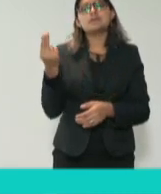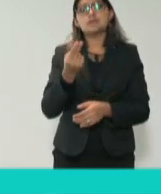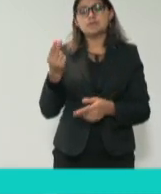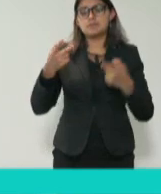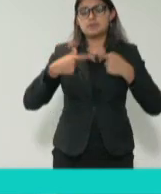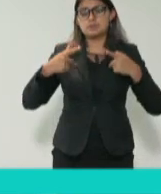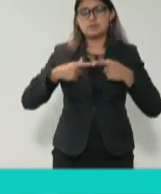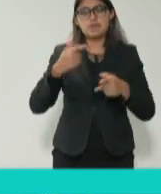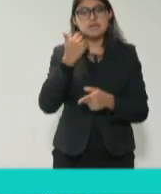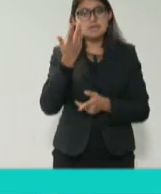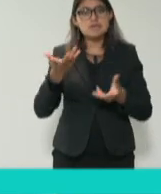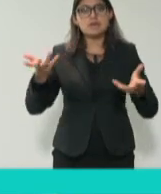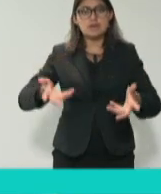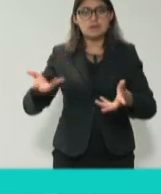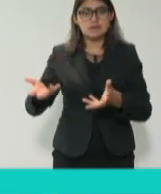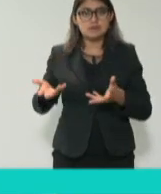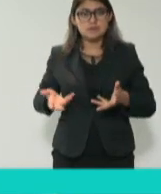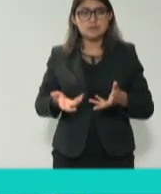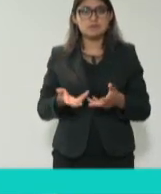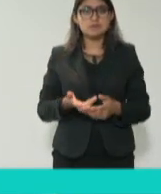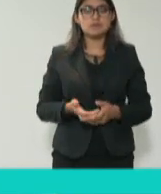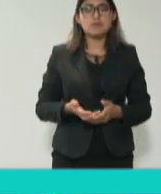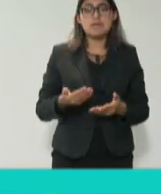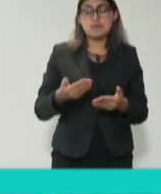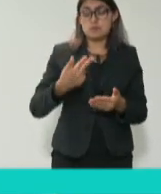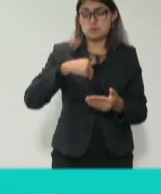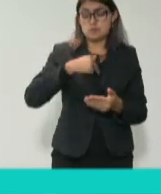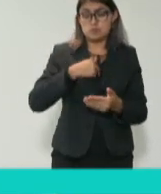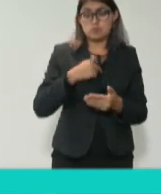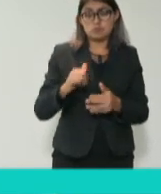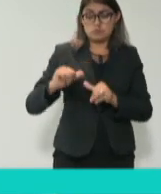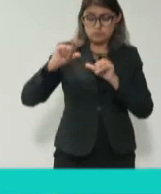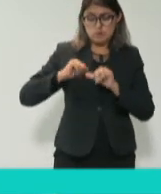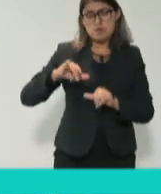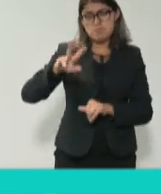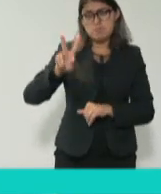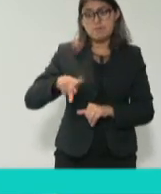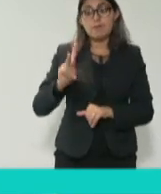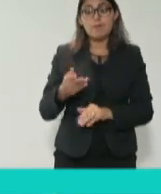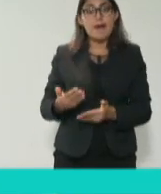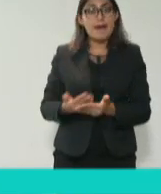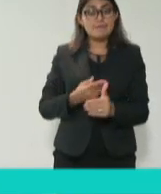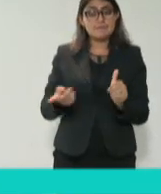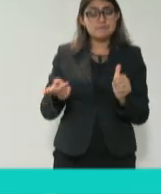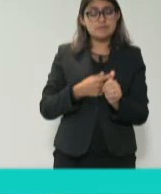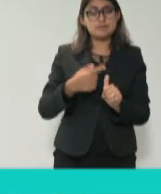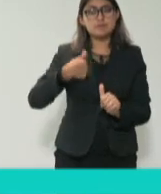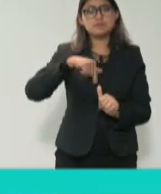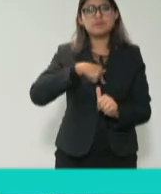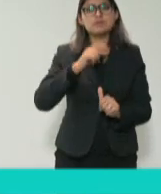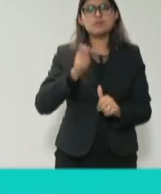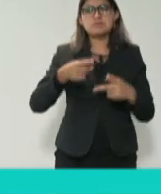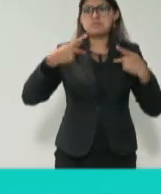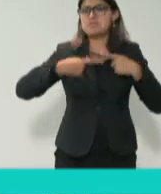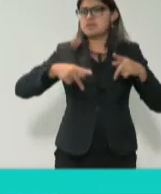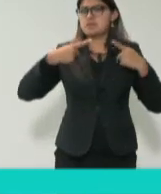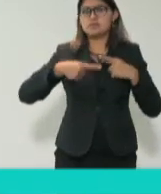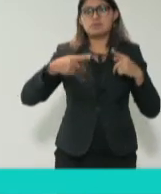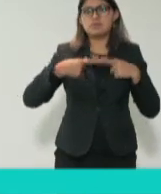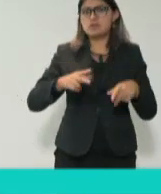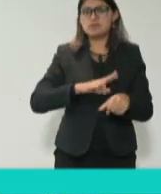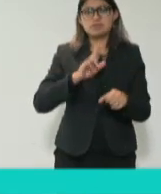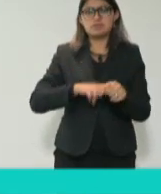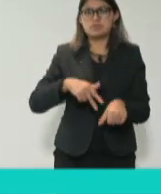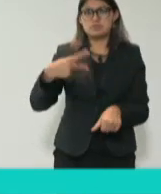conciencia entre los ciudadanos, antes que servidores públicos, somos ciudadanos, siempre veámoslo así, trabajemos en ese sentido, hagámoslo primero